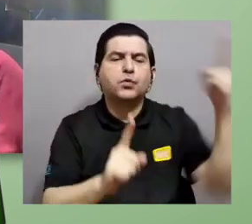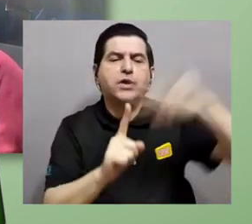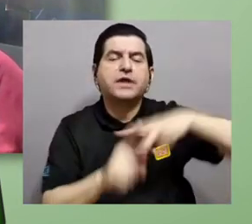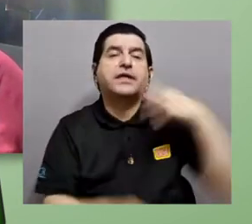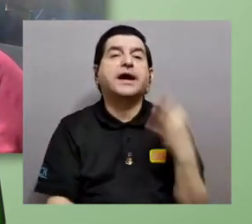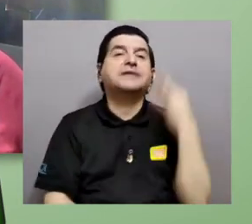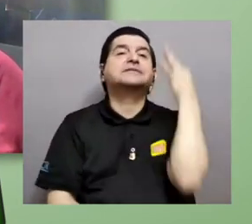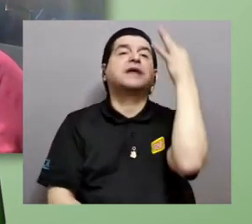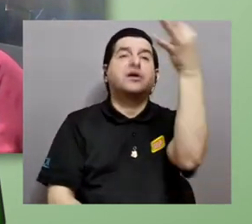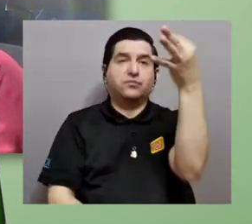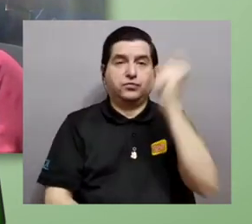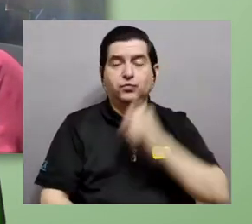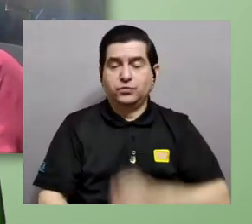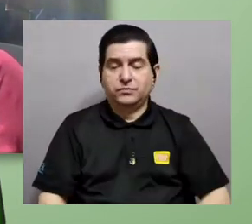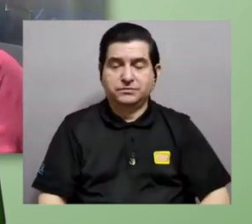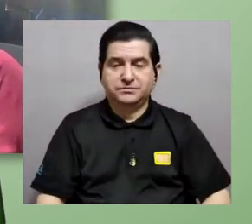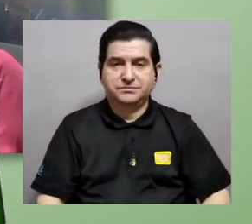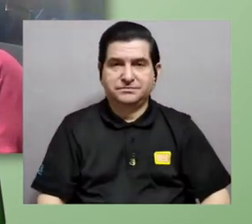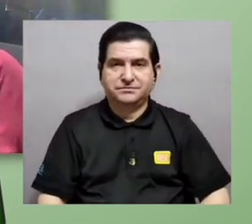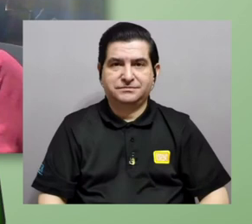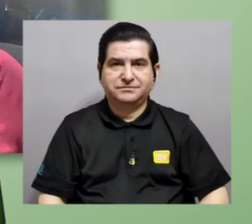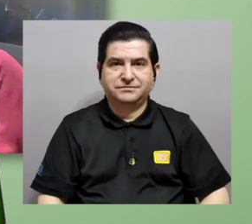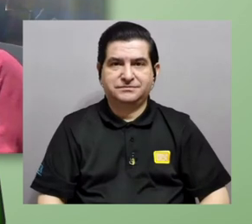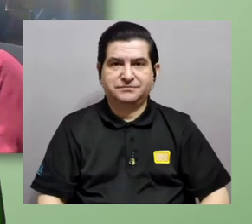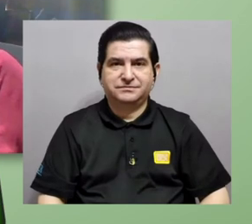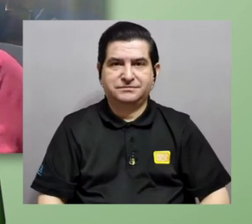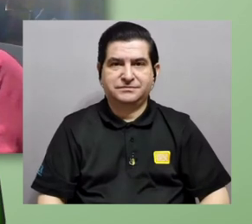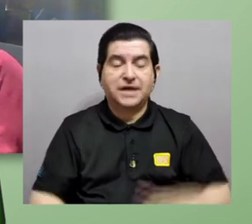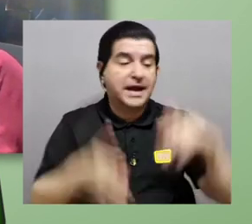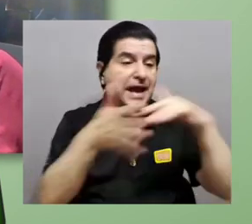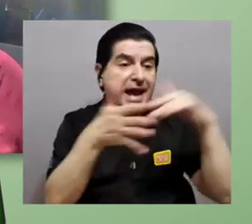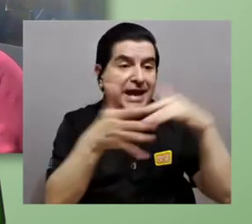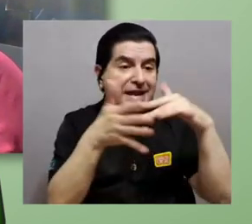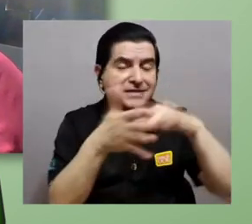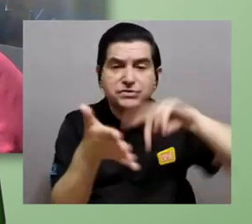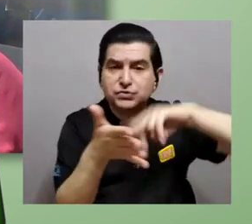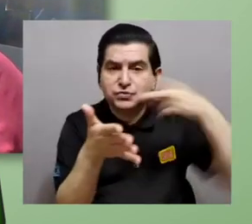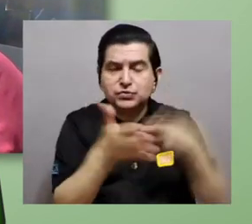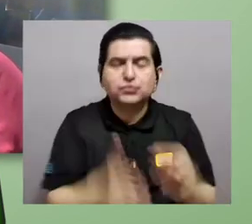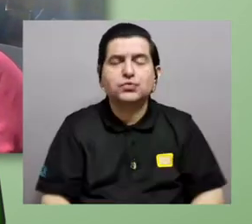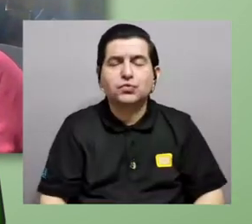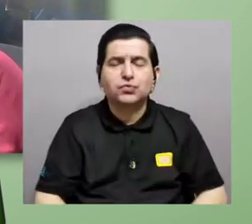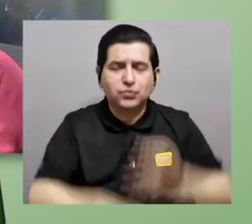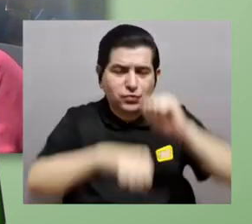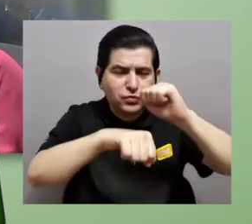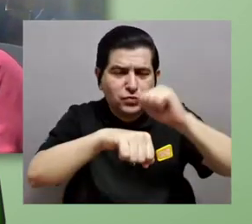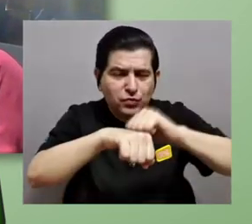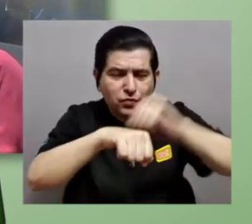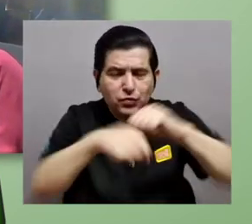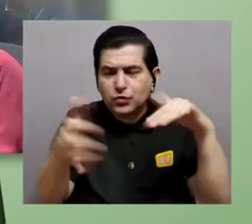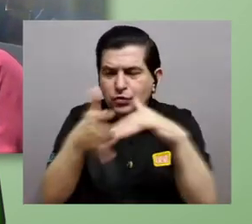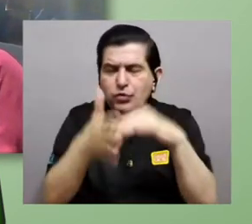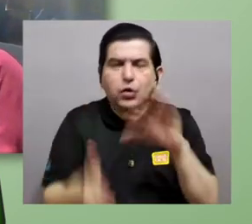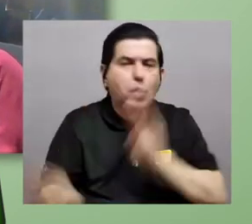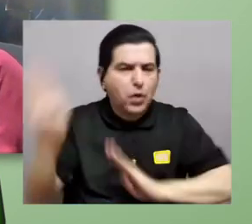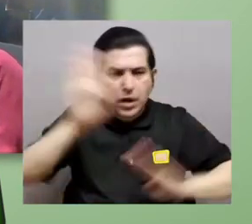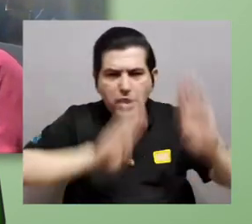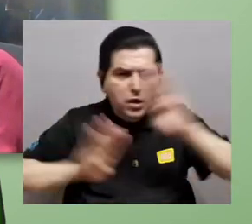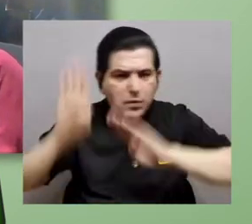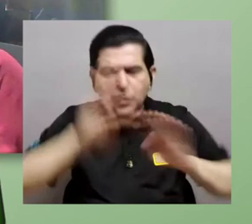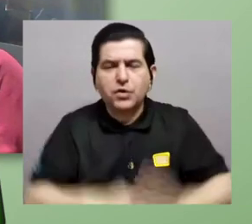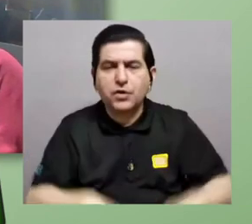se pueden aplicar al futuro también porque el estudio de lo que es la geología y la